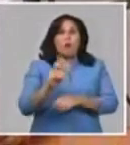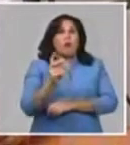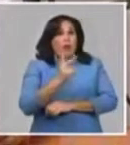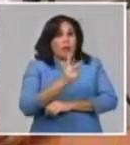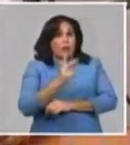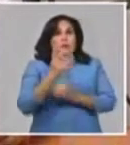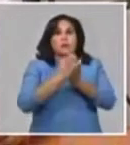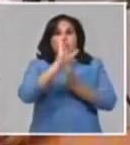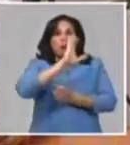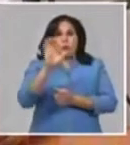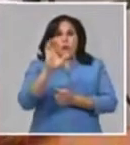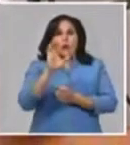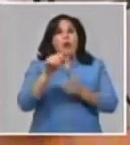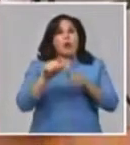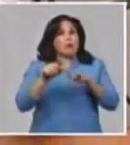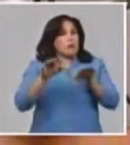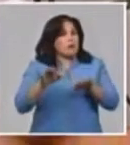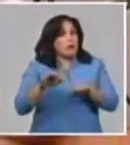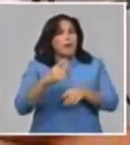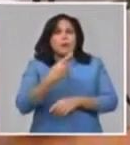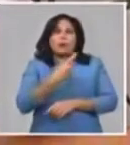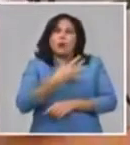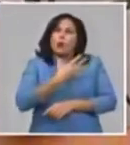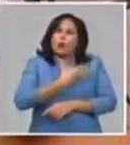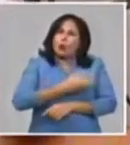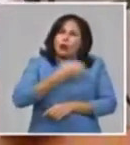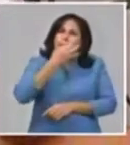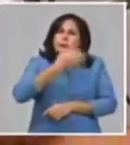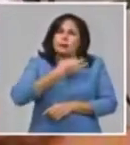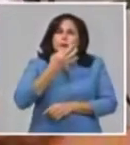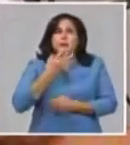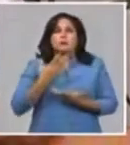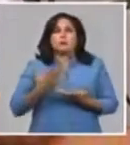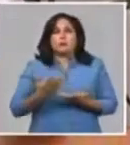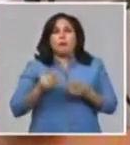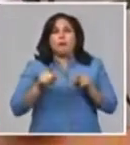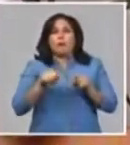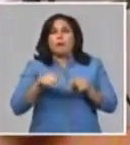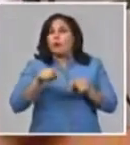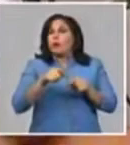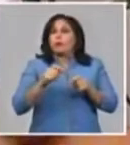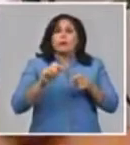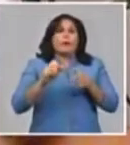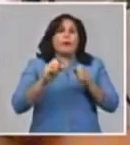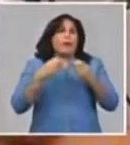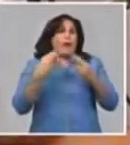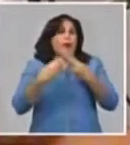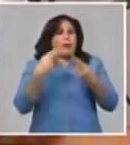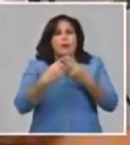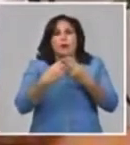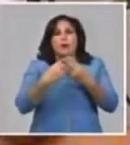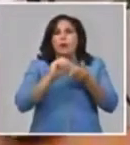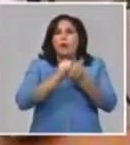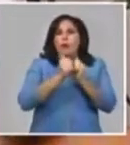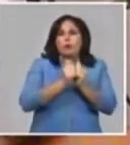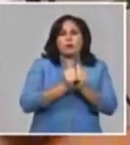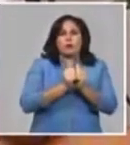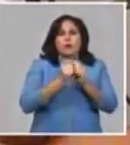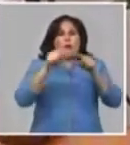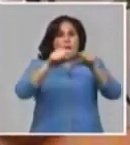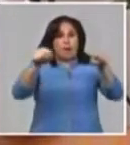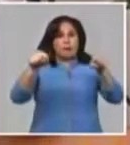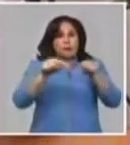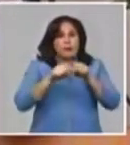de funcionar, esto uno lo dice hasta con dolor, nuestras academias, nuestros combinados deportivos, nuestras salas